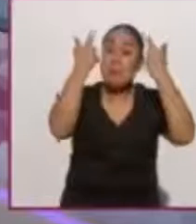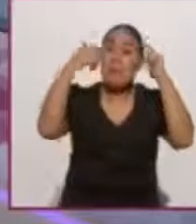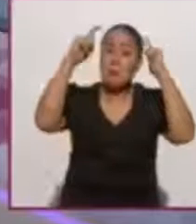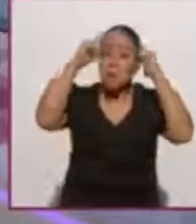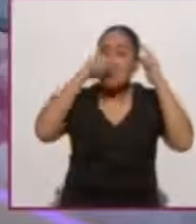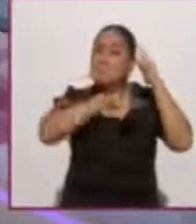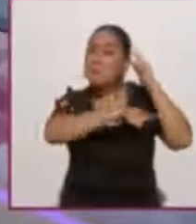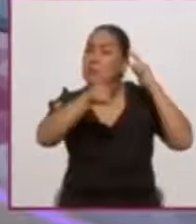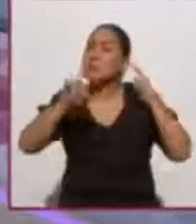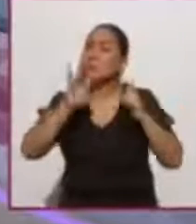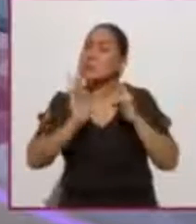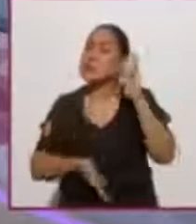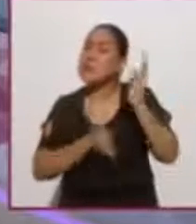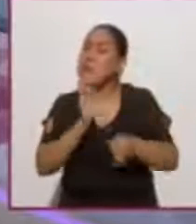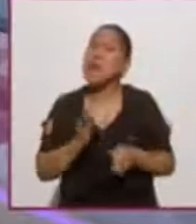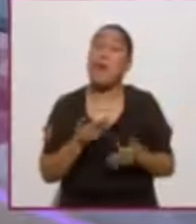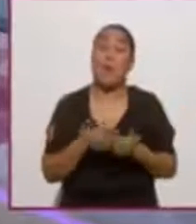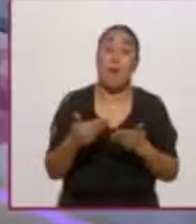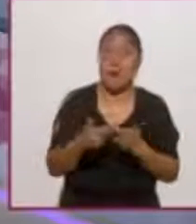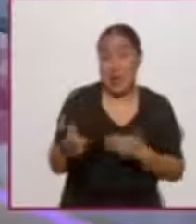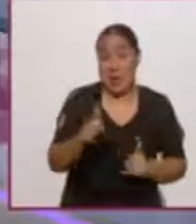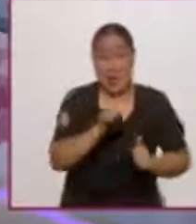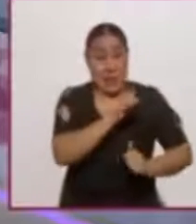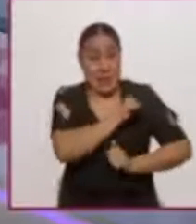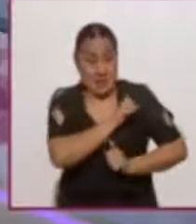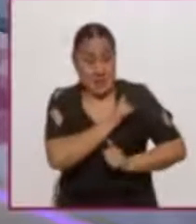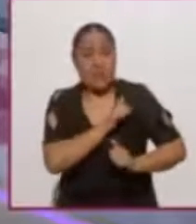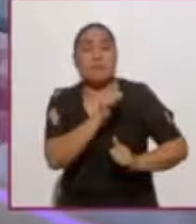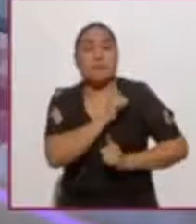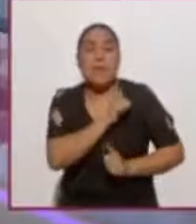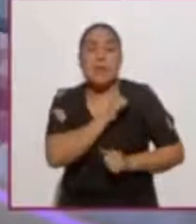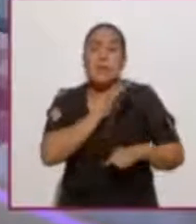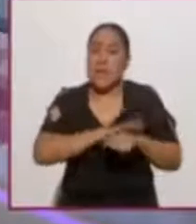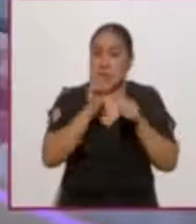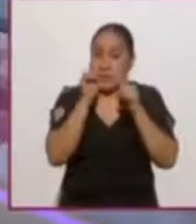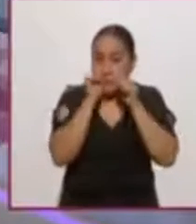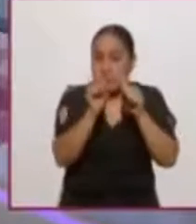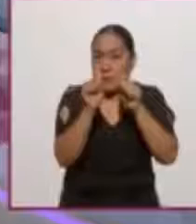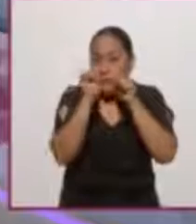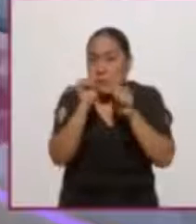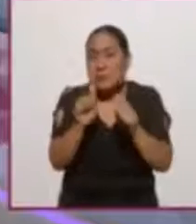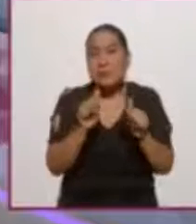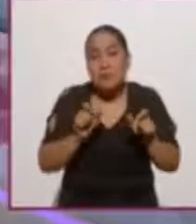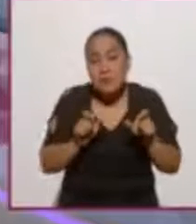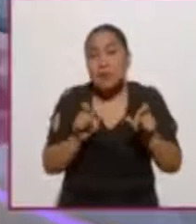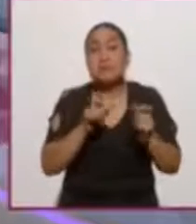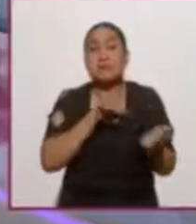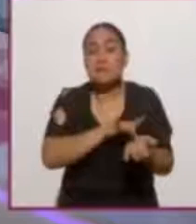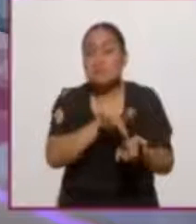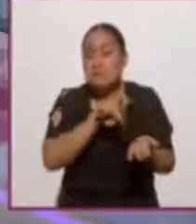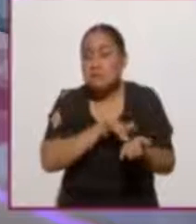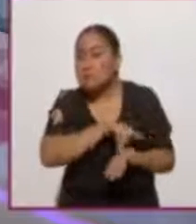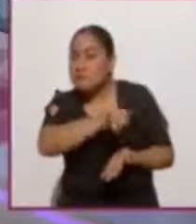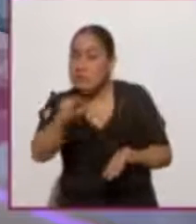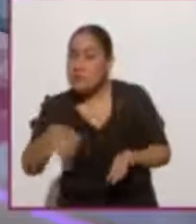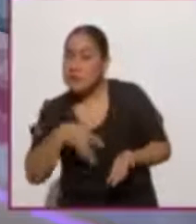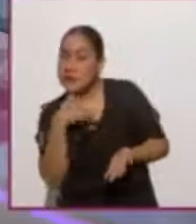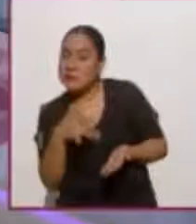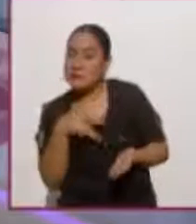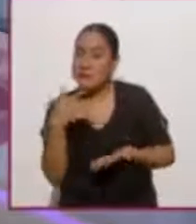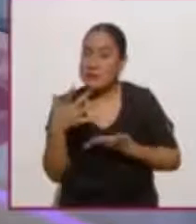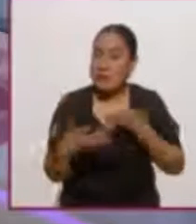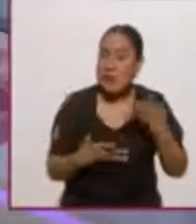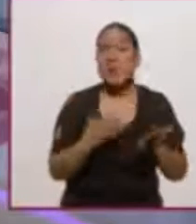aceptación, sabemos que el ejército, precisamente por tareas de seguridad en las que ha participado, ha sido severamente cuestionado.